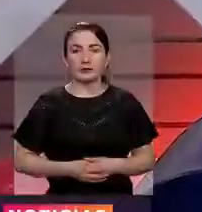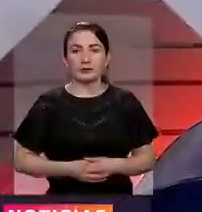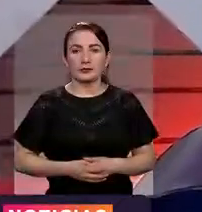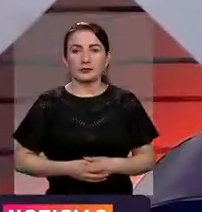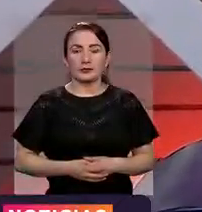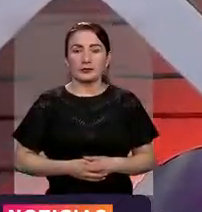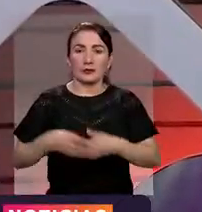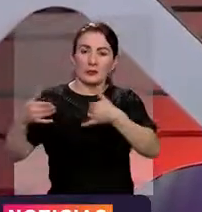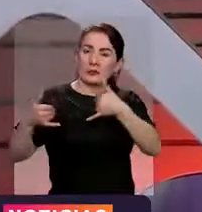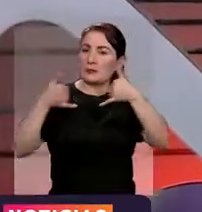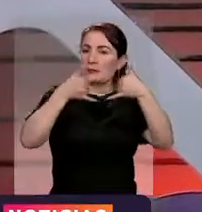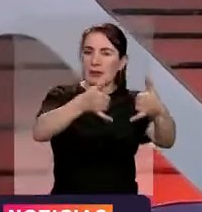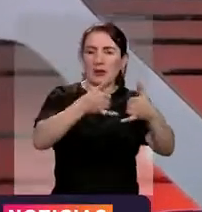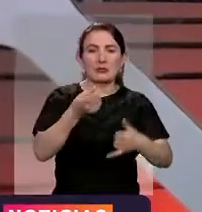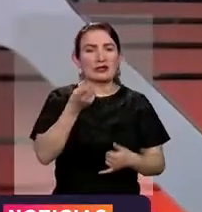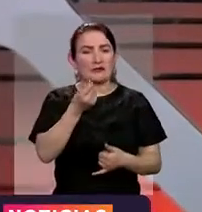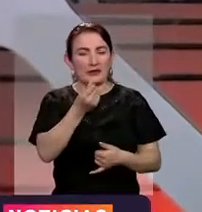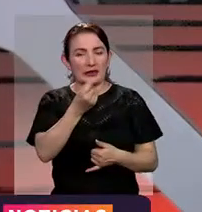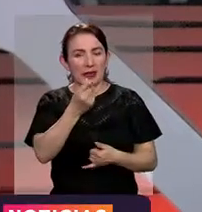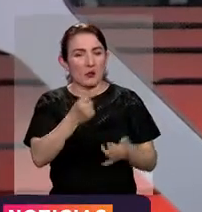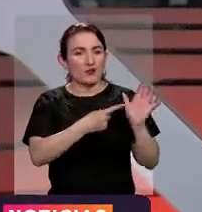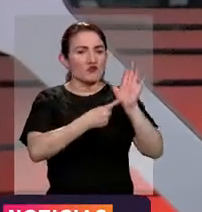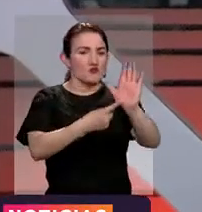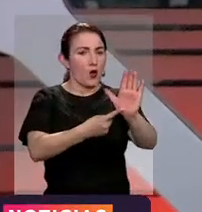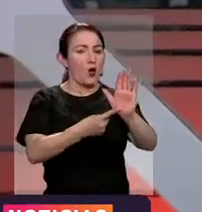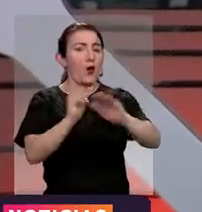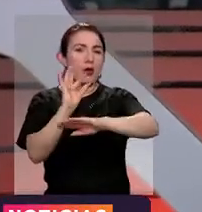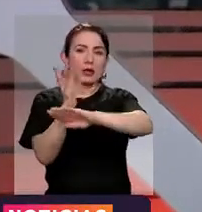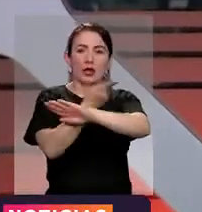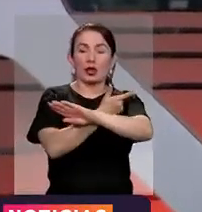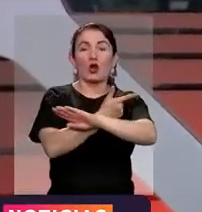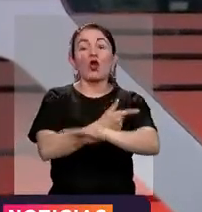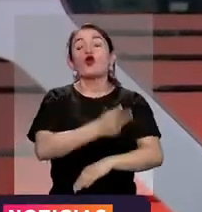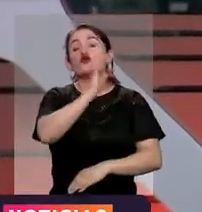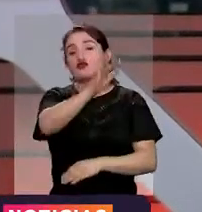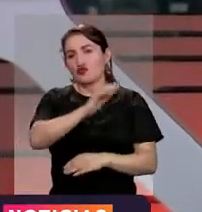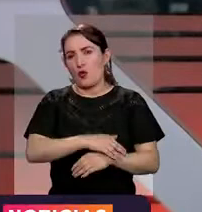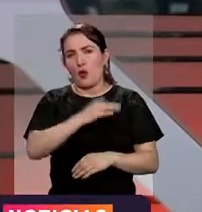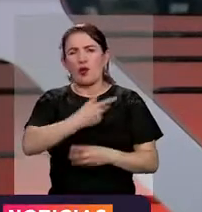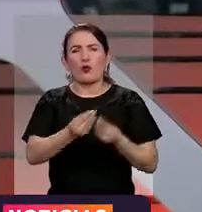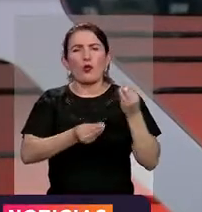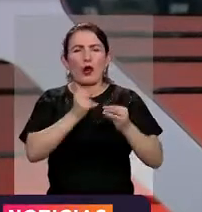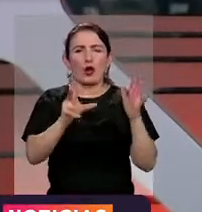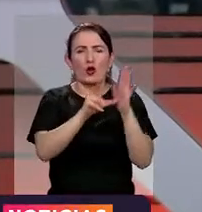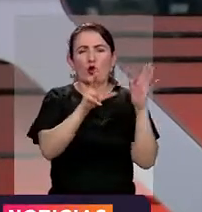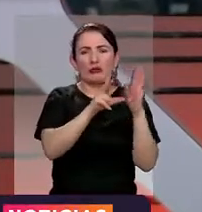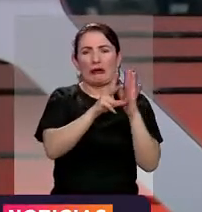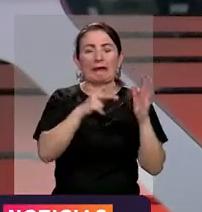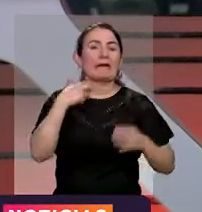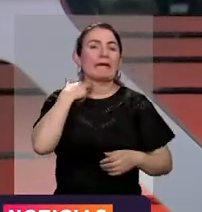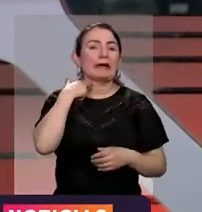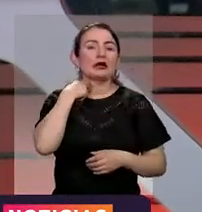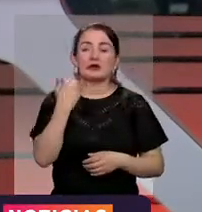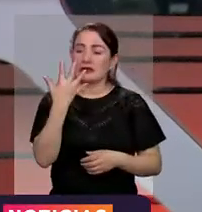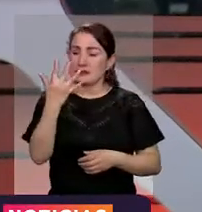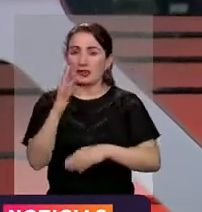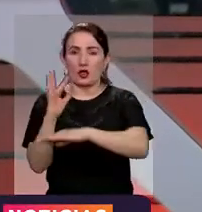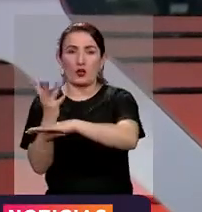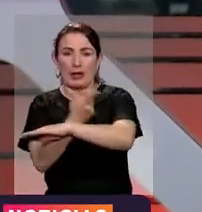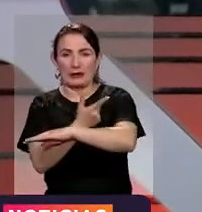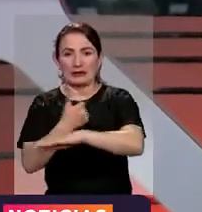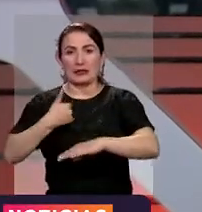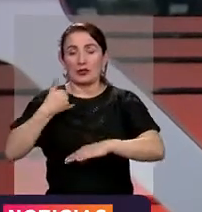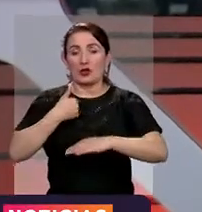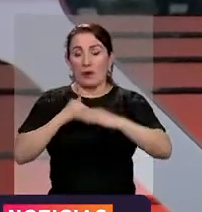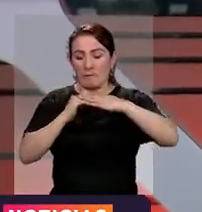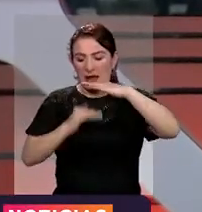Premios en efectivo y la exposición de sus obras en un reconocido hotel de Girardot recibieron cinco artistas jóvenes en un concurso para menores de 30